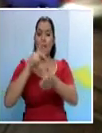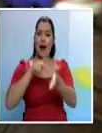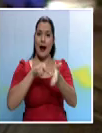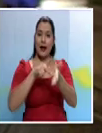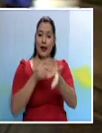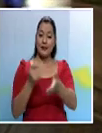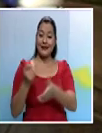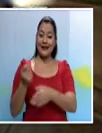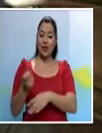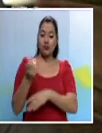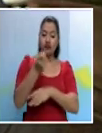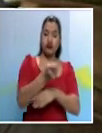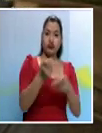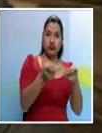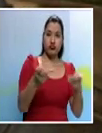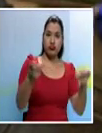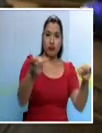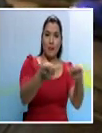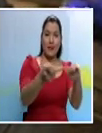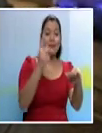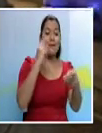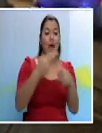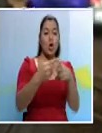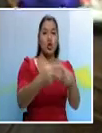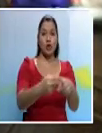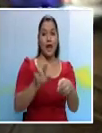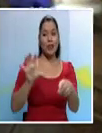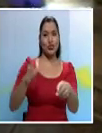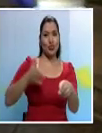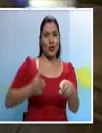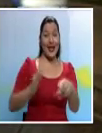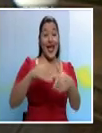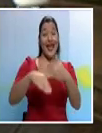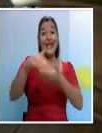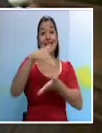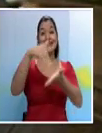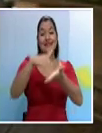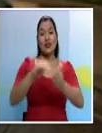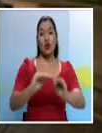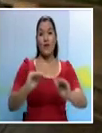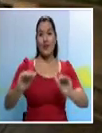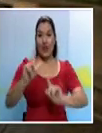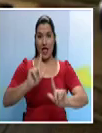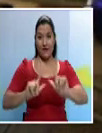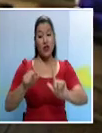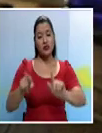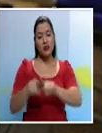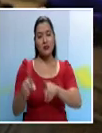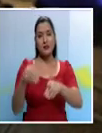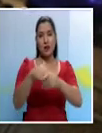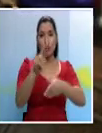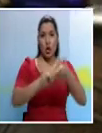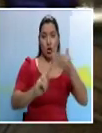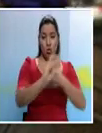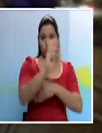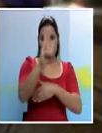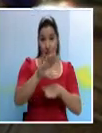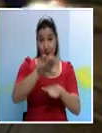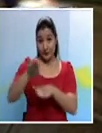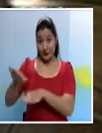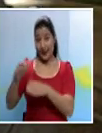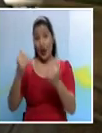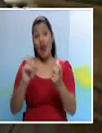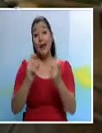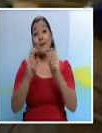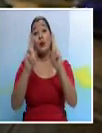plaza, a una contratación de su hija en el centro infantil laboratorio que también pertenece a la Universidad de Costa Rica. Y pasando a otro tema,